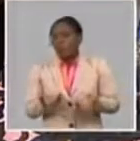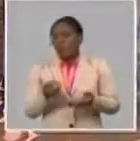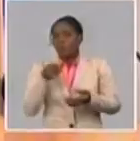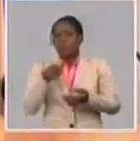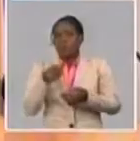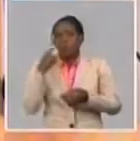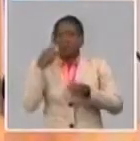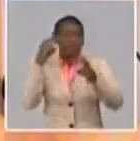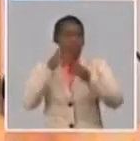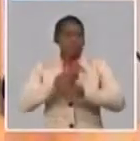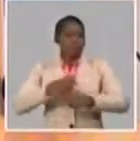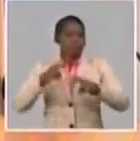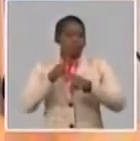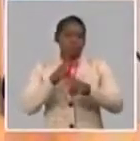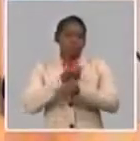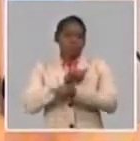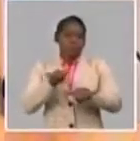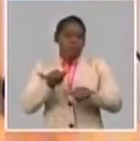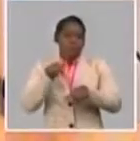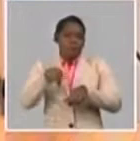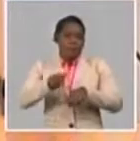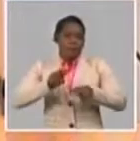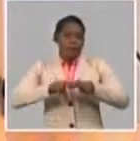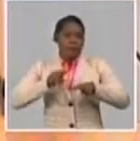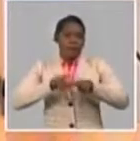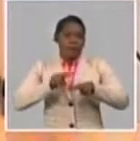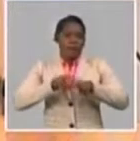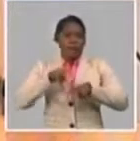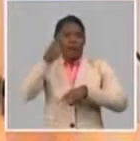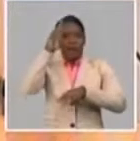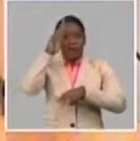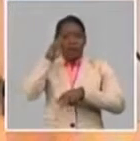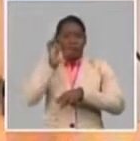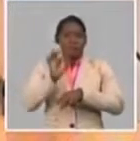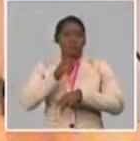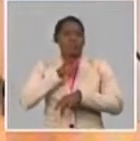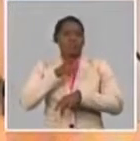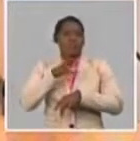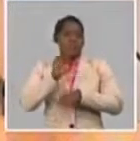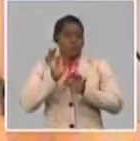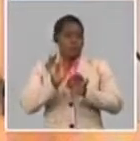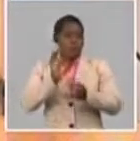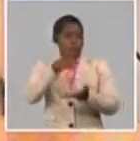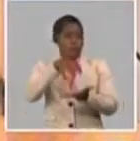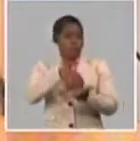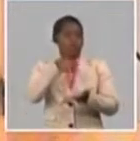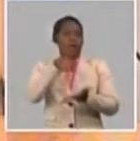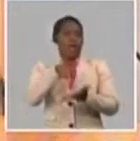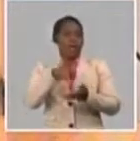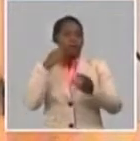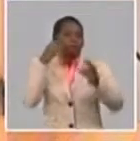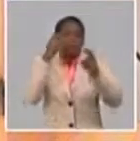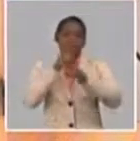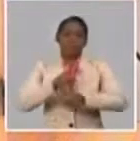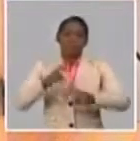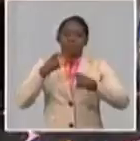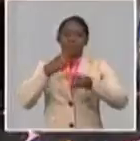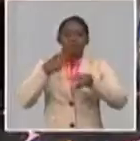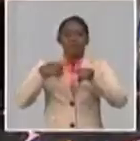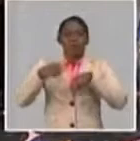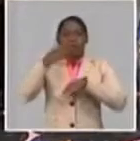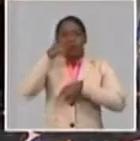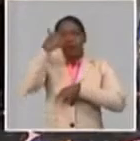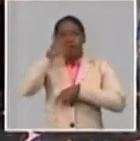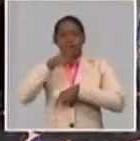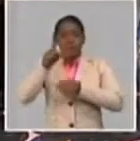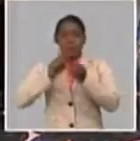digamos, aquí mismo en La Habana, en la Cobadonga, en todas las provincias, y en Ciudad Ávila, digamos, que son los últimos que han empezado a ocurrir estos